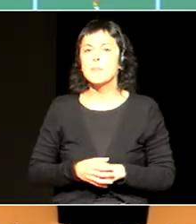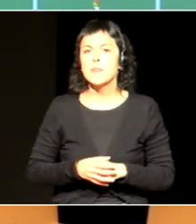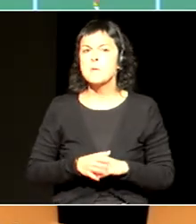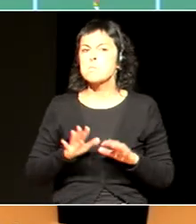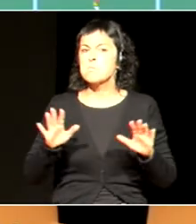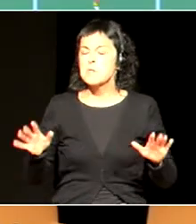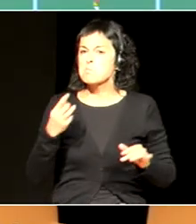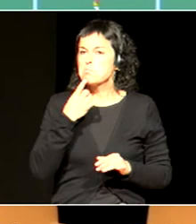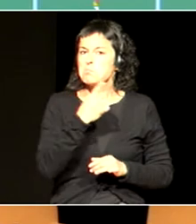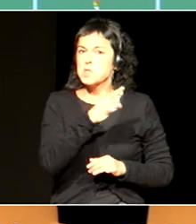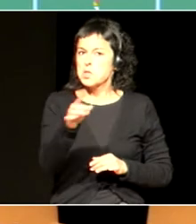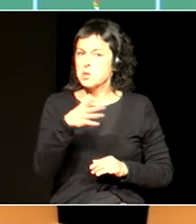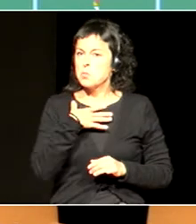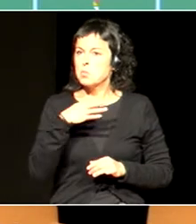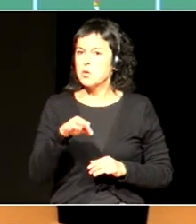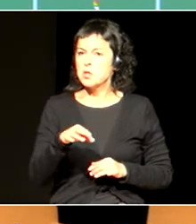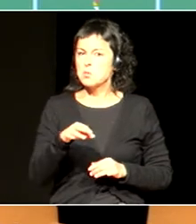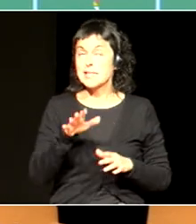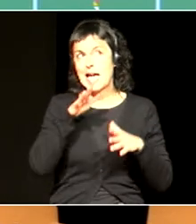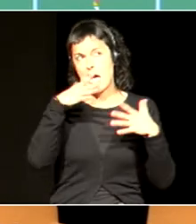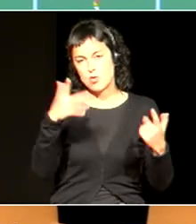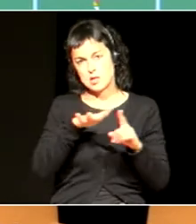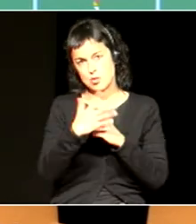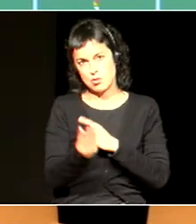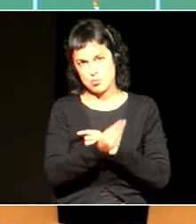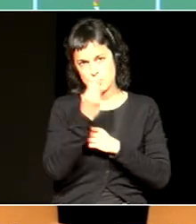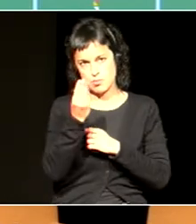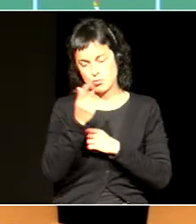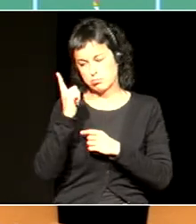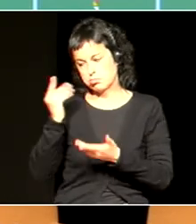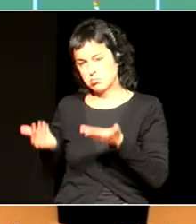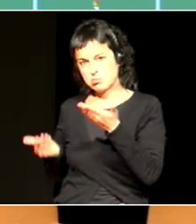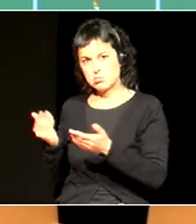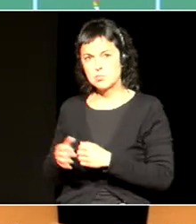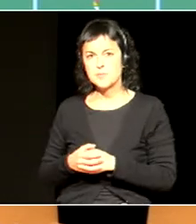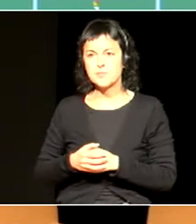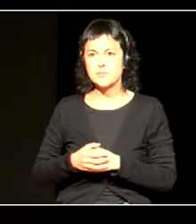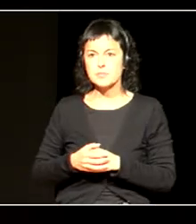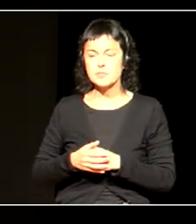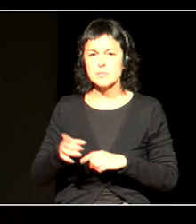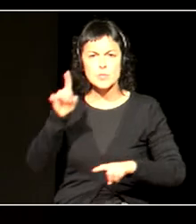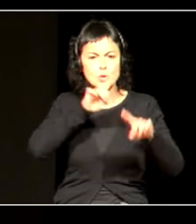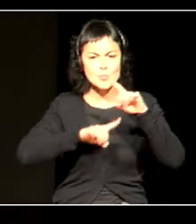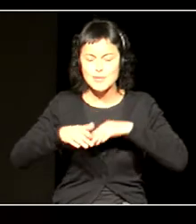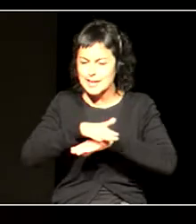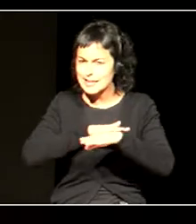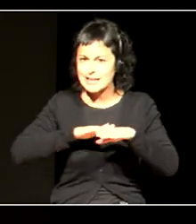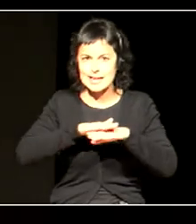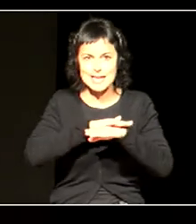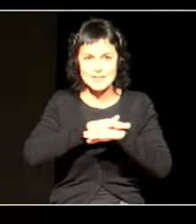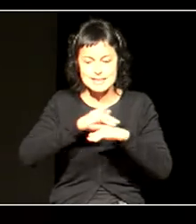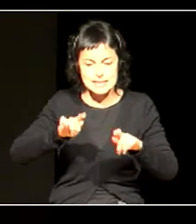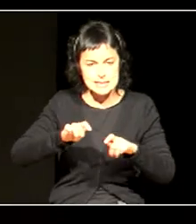genezake gaur hacho baño obeto gaudela. Arazoa errotik, kompon du nahi duen tresna bat, dalako